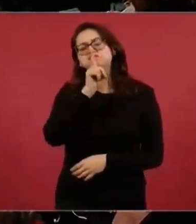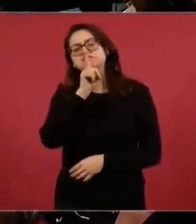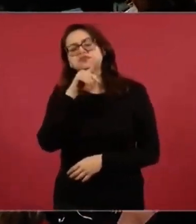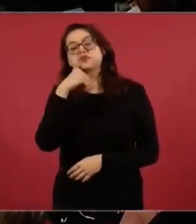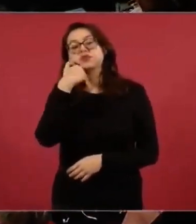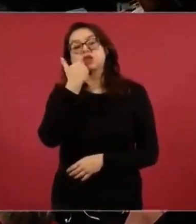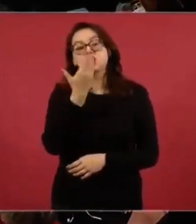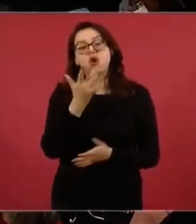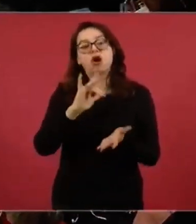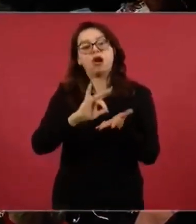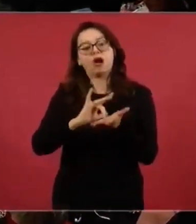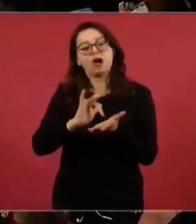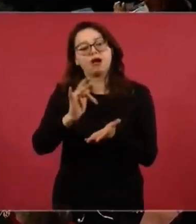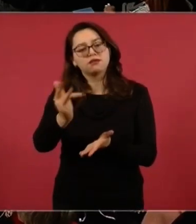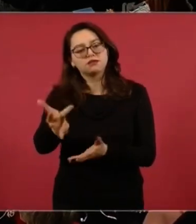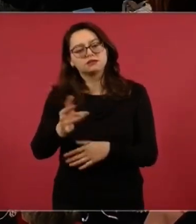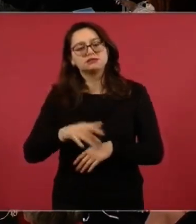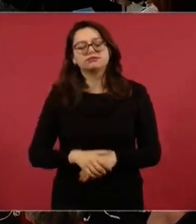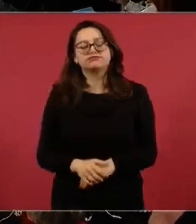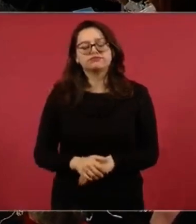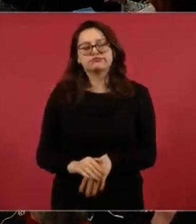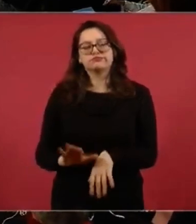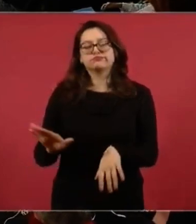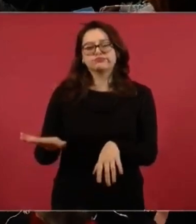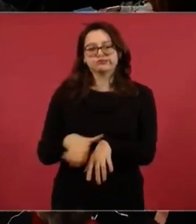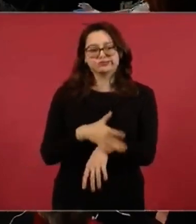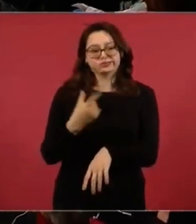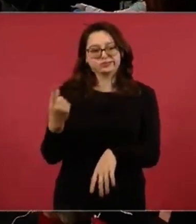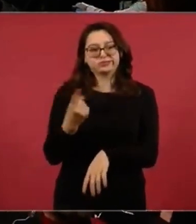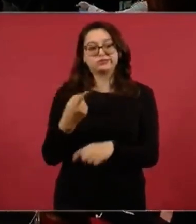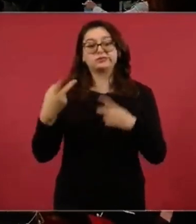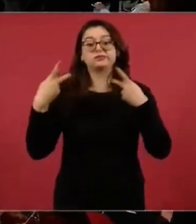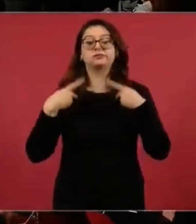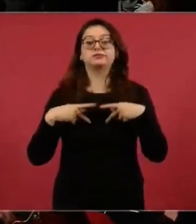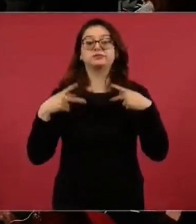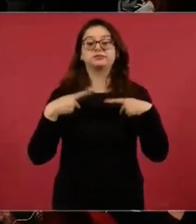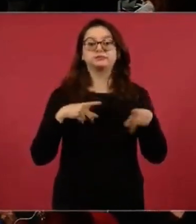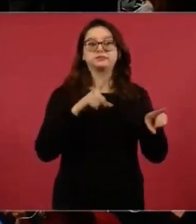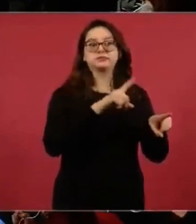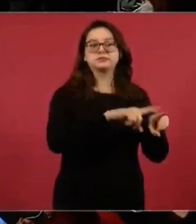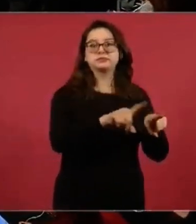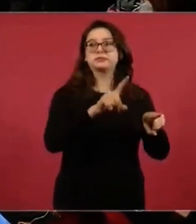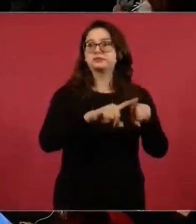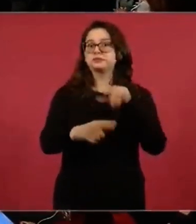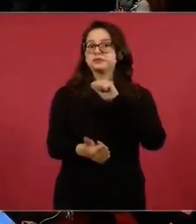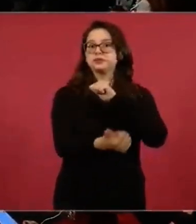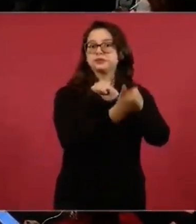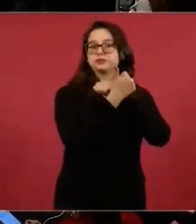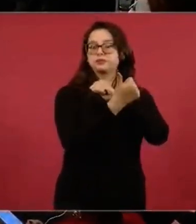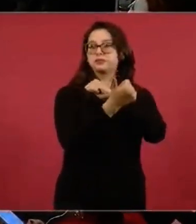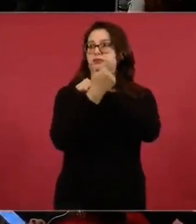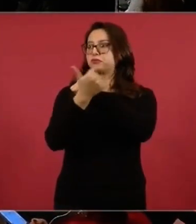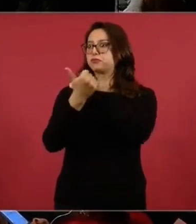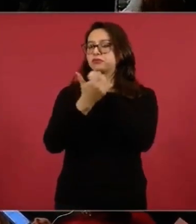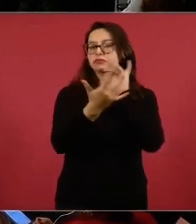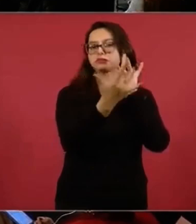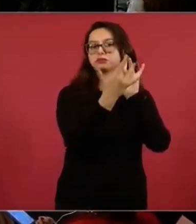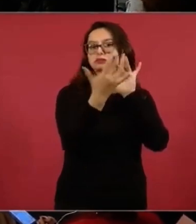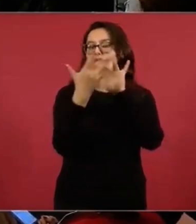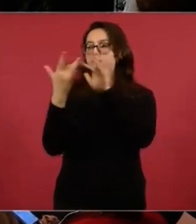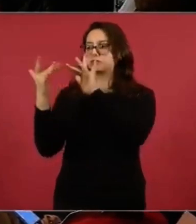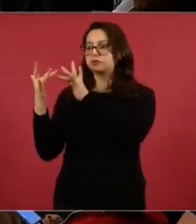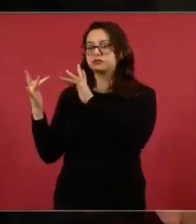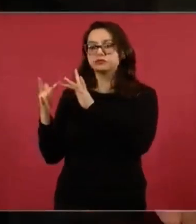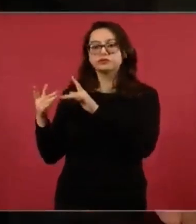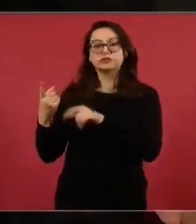de muchas personas que se comunicaron con nosotros para decirle que este 2023 han recibido muchos beneficios